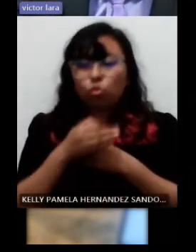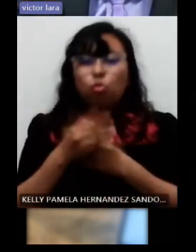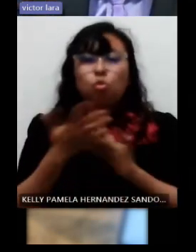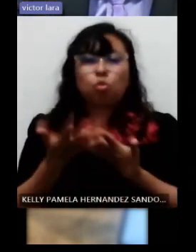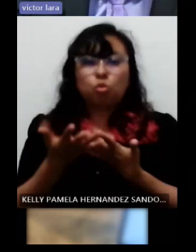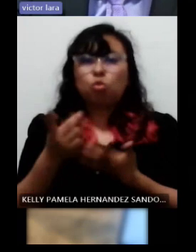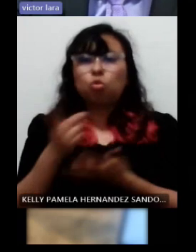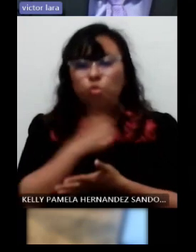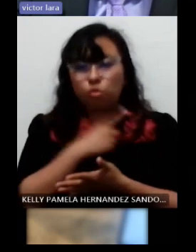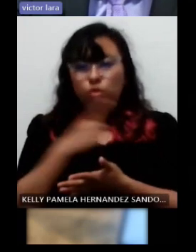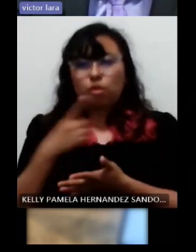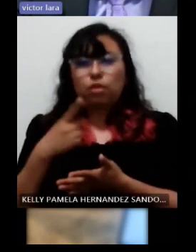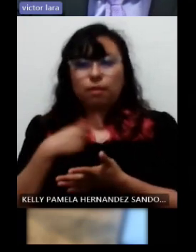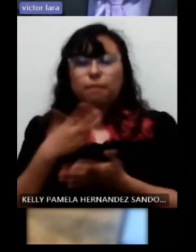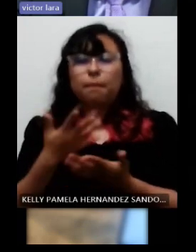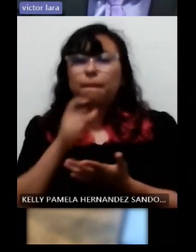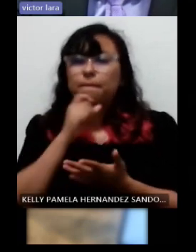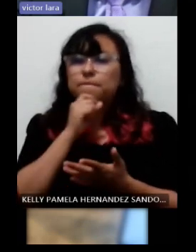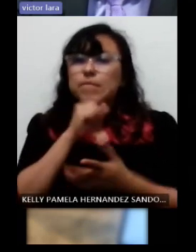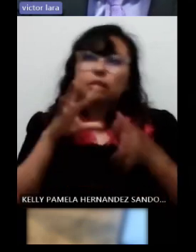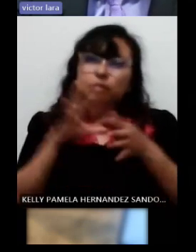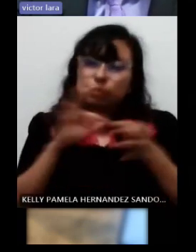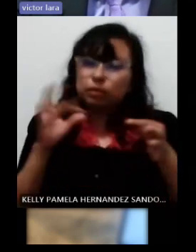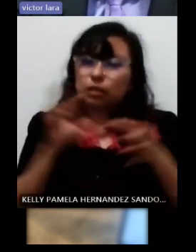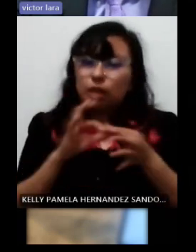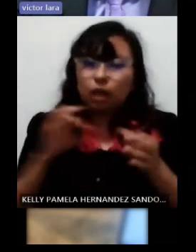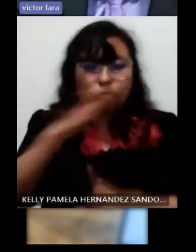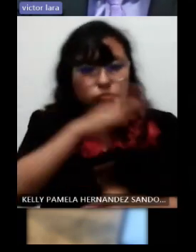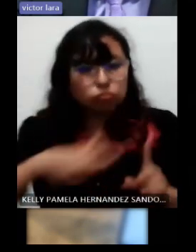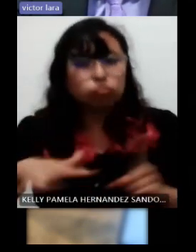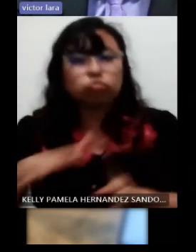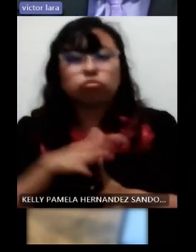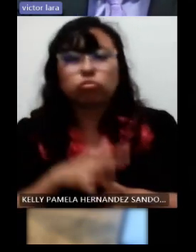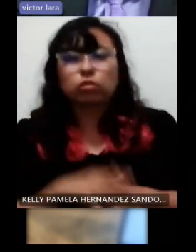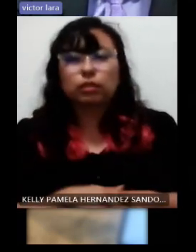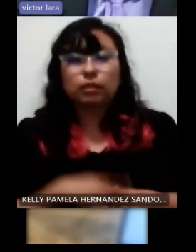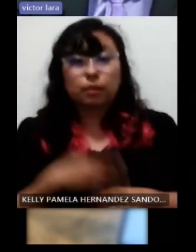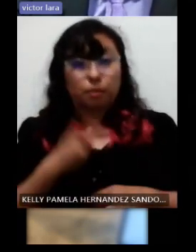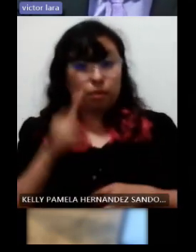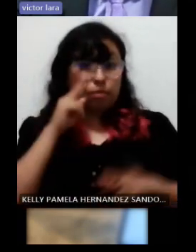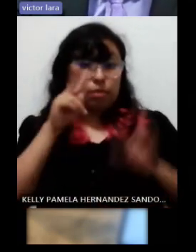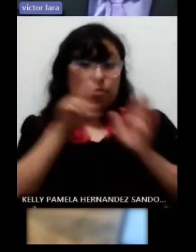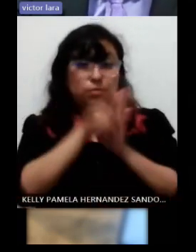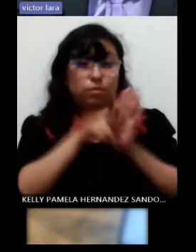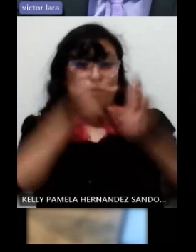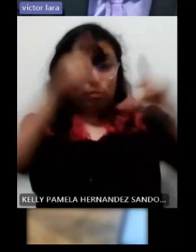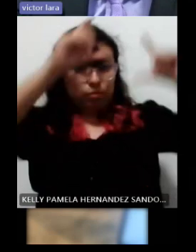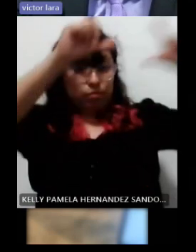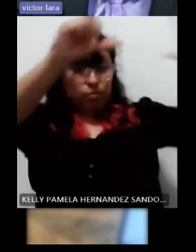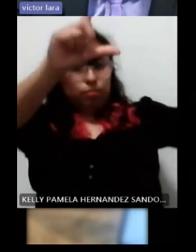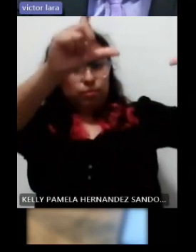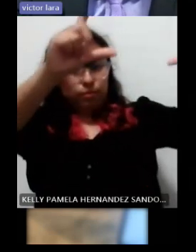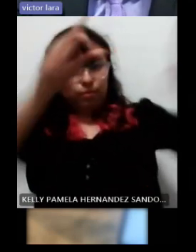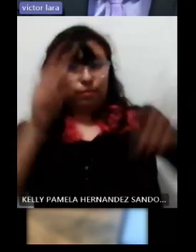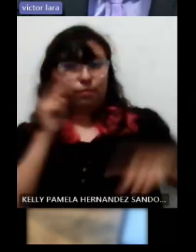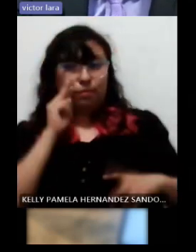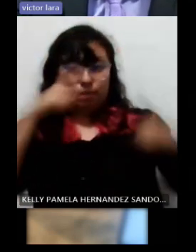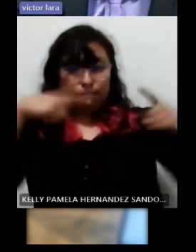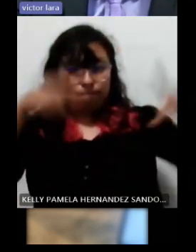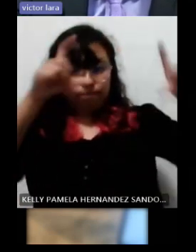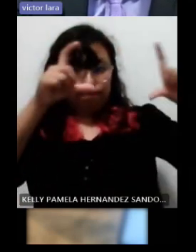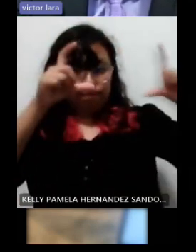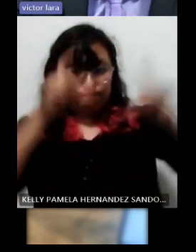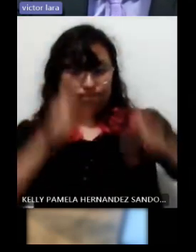manera de incluso laboral o social. Entonces, en los videos como esta, en la parte superior como la chica sigue de